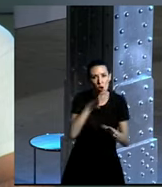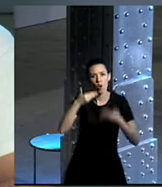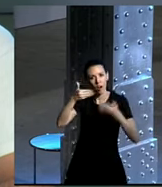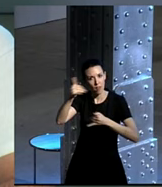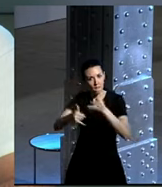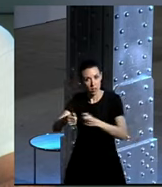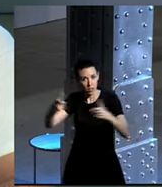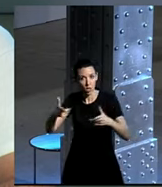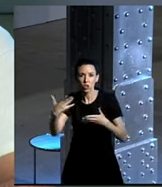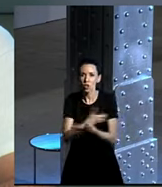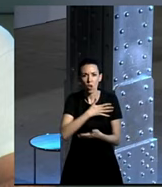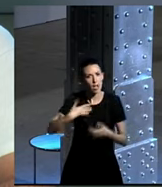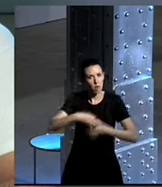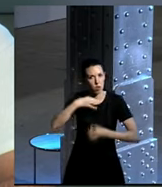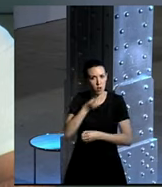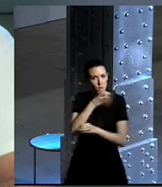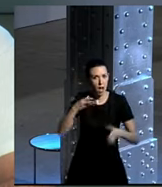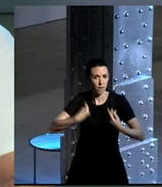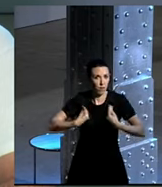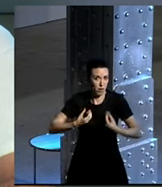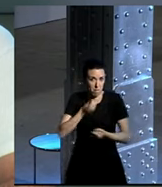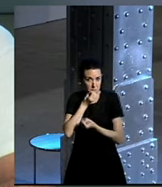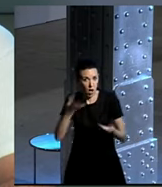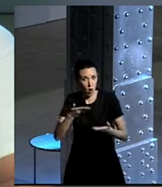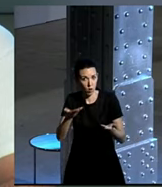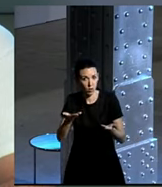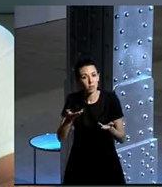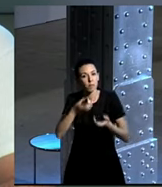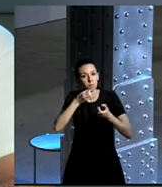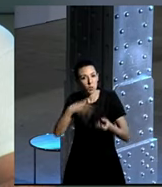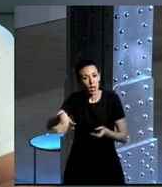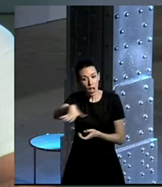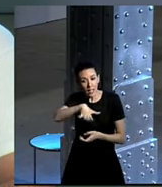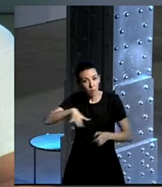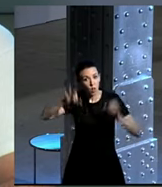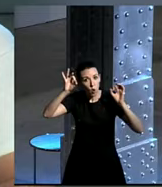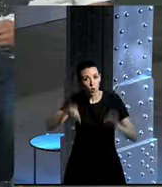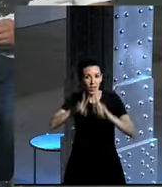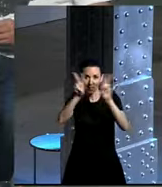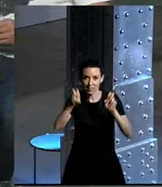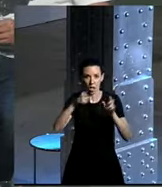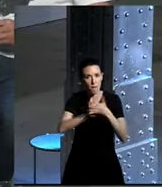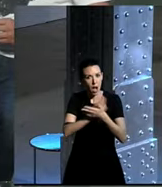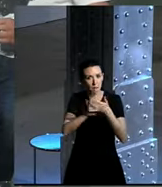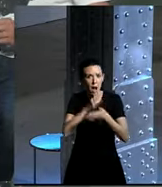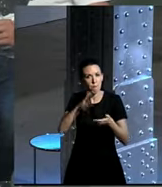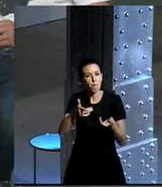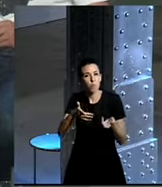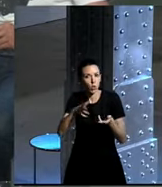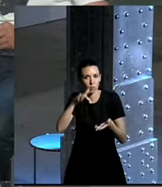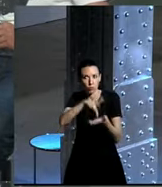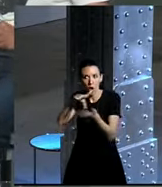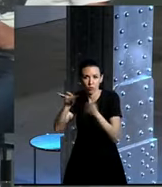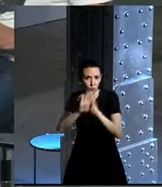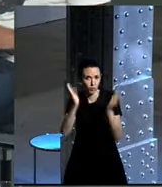queremos ser mejores ciudadanos y vivir en mejores ciudades, ¿no? Entonces yo creo que está bien traer a espacios como este, este tema, porque es un tema de conversación que está sucediendo en todo